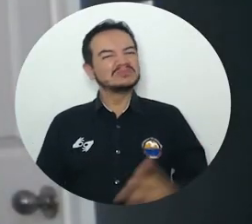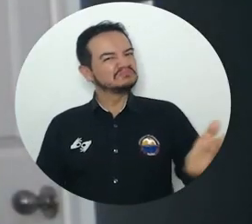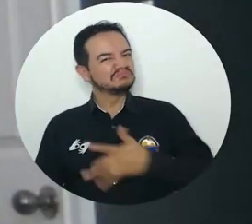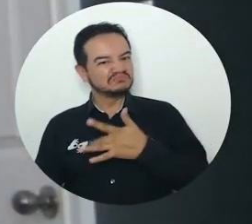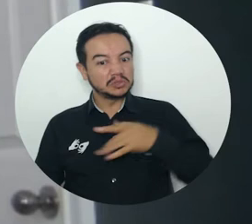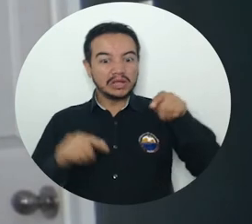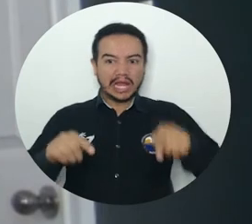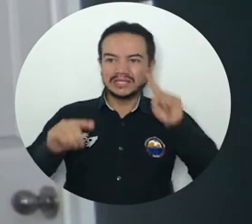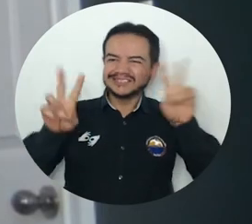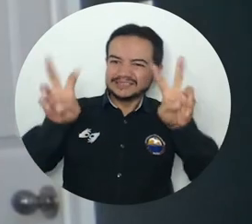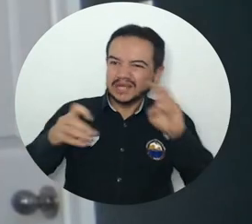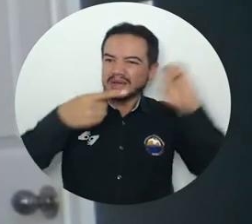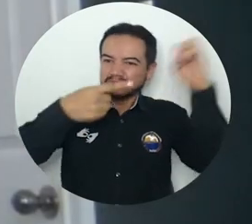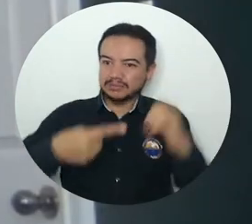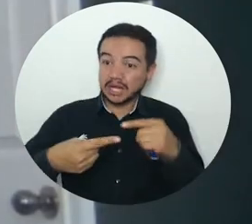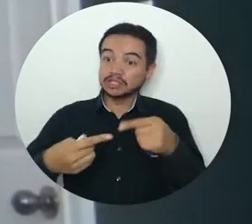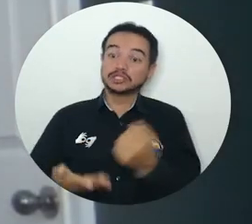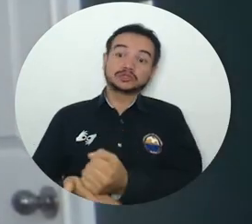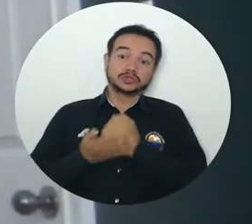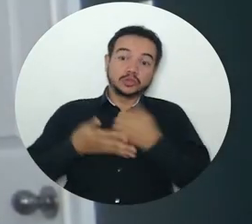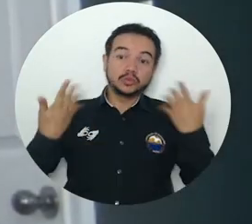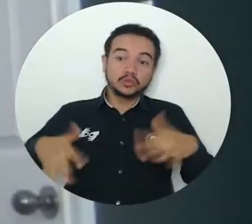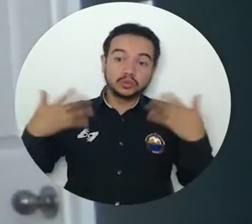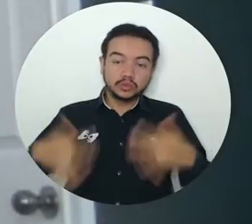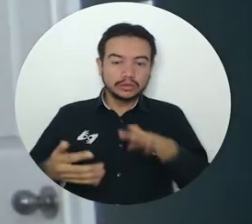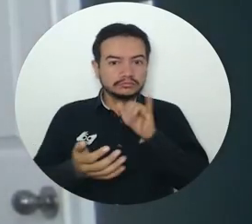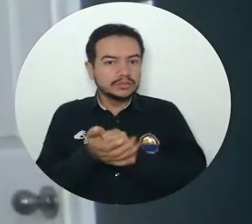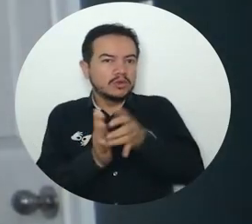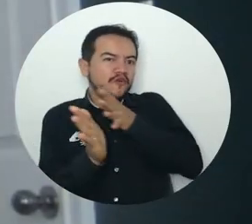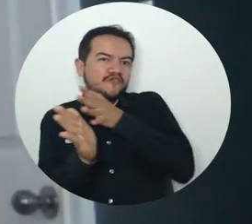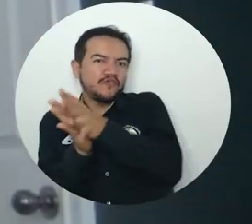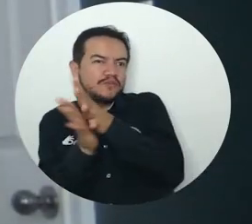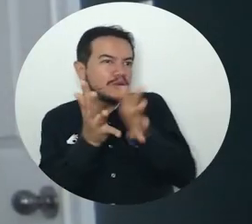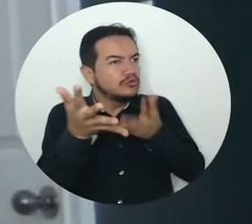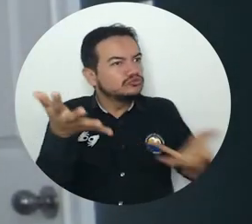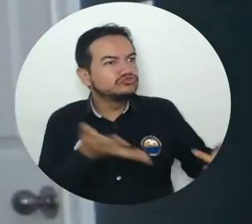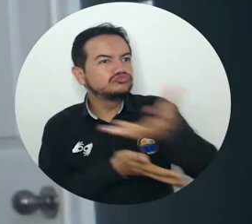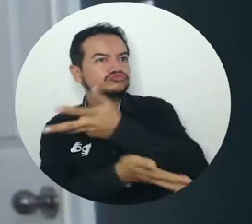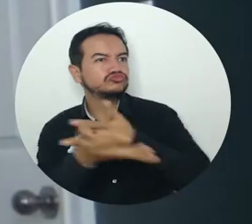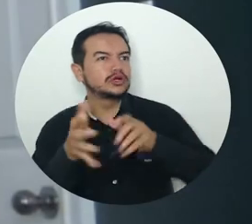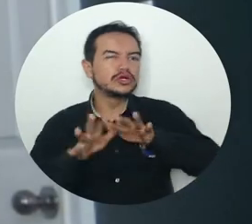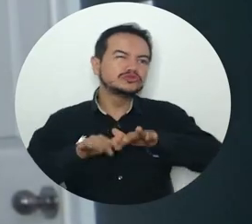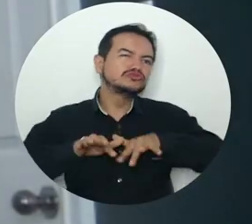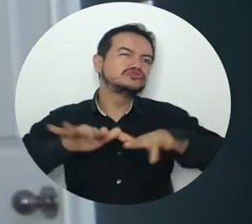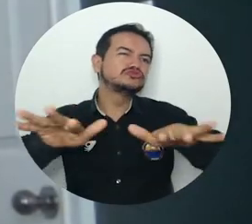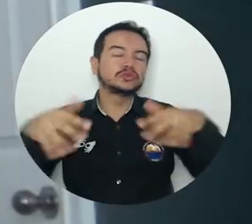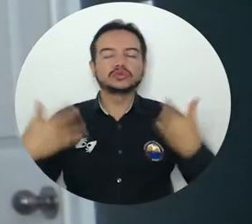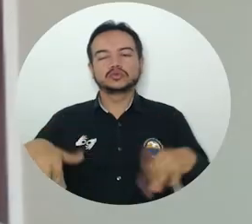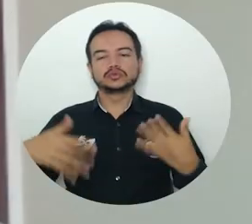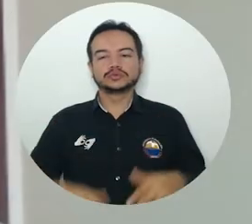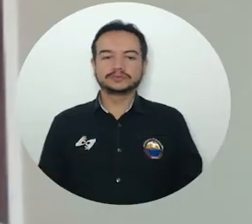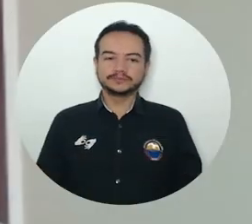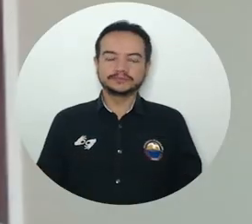ayudan a tener de manera equitativa esta información y que esta información pueda llegar a todas las